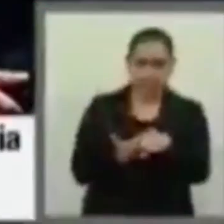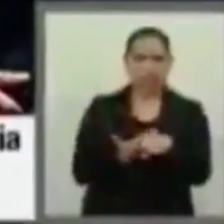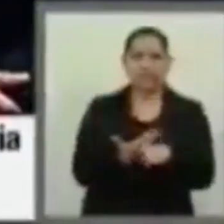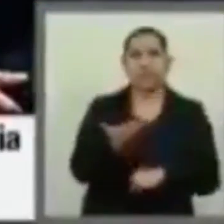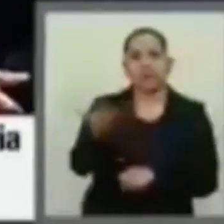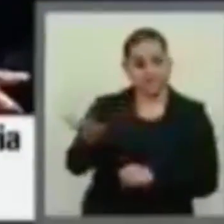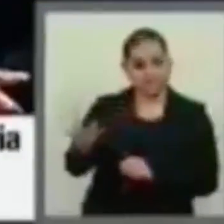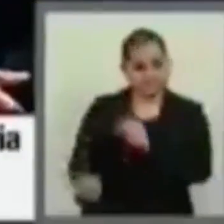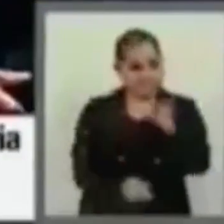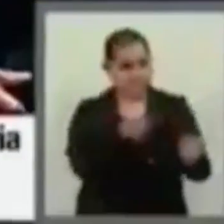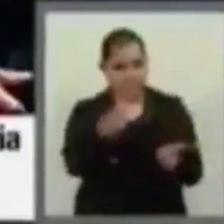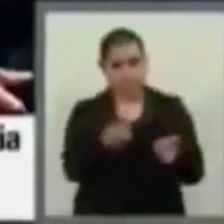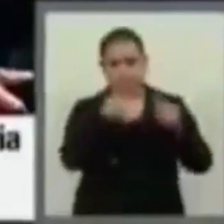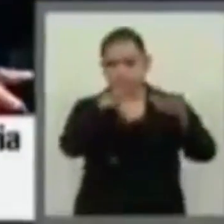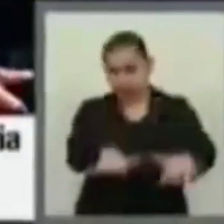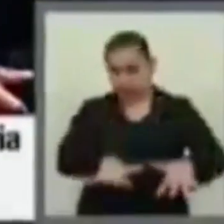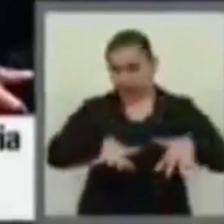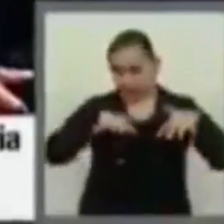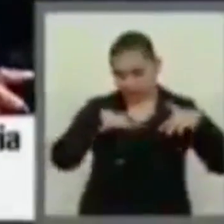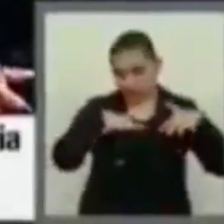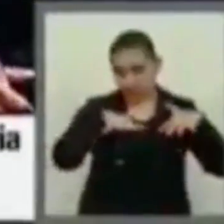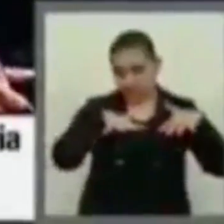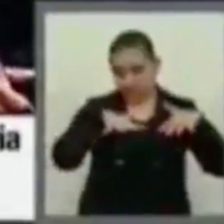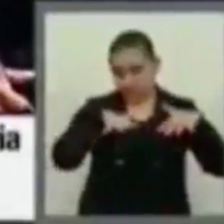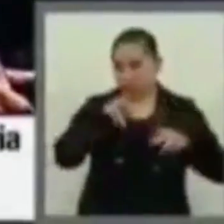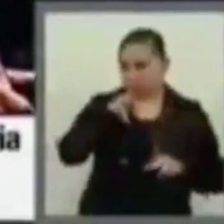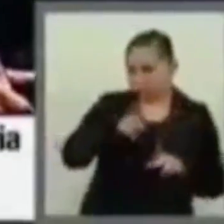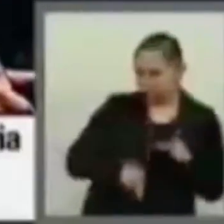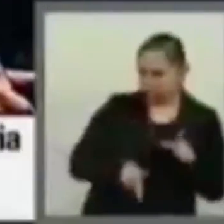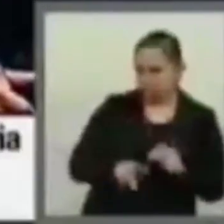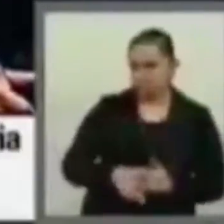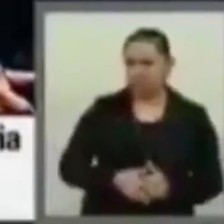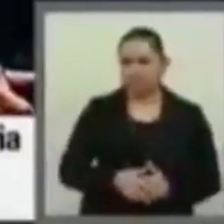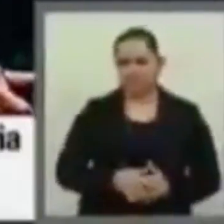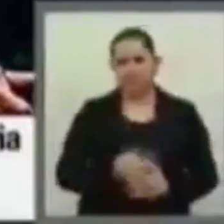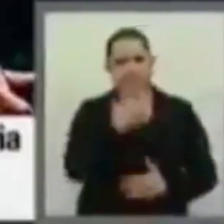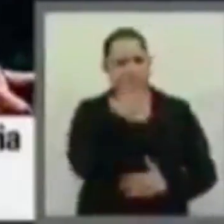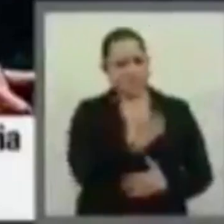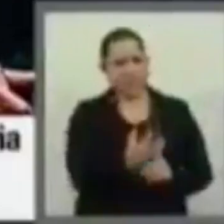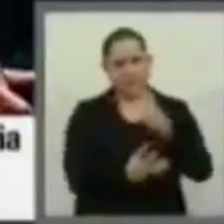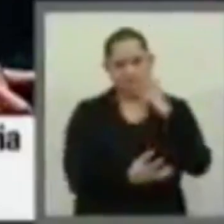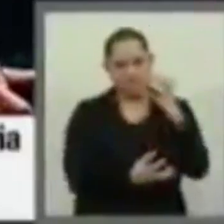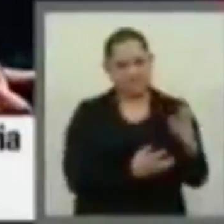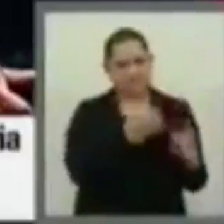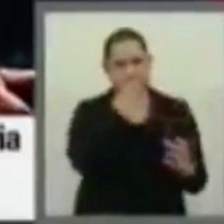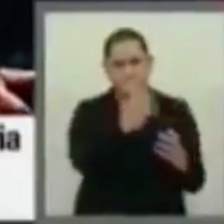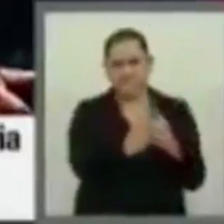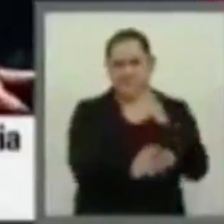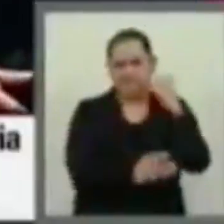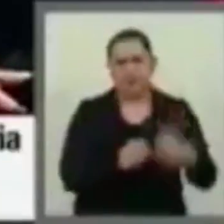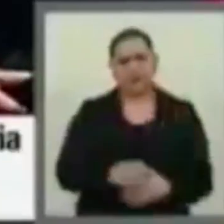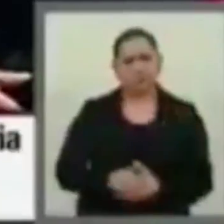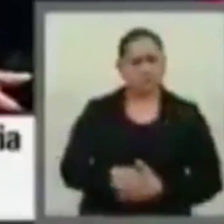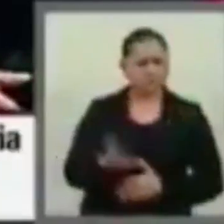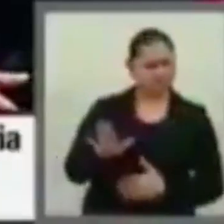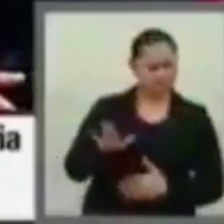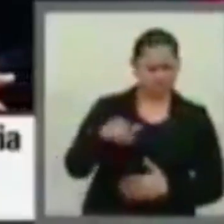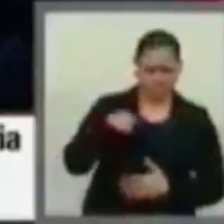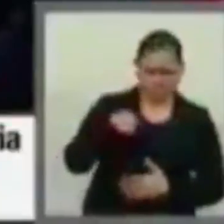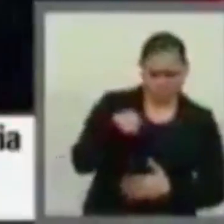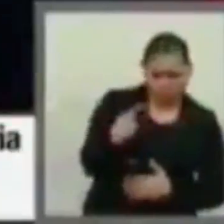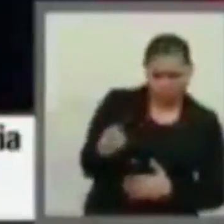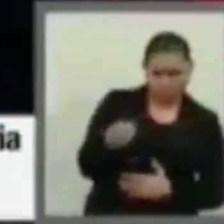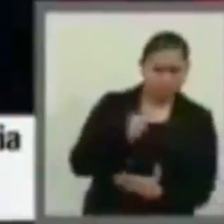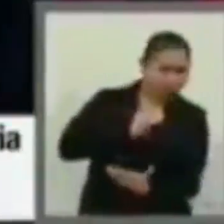verbal con el diputado del PT, Gerardo Fernández Noroña, porque el ex embajador acudió al sexto informe del presidente Enrique